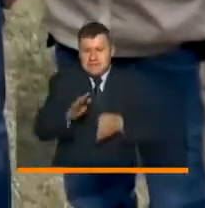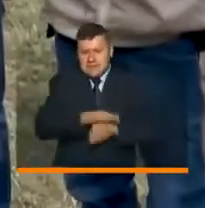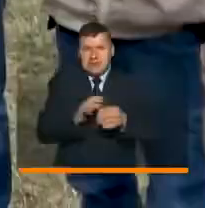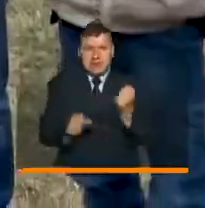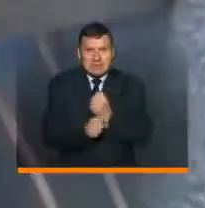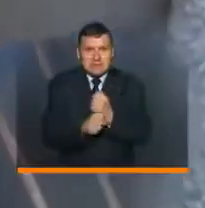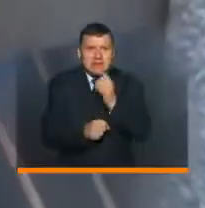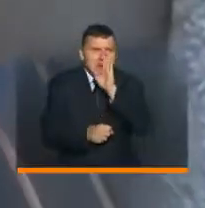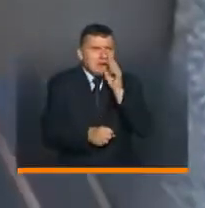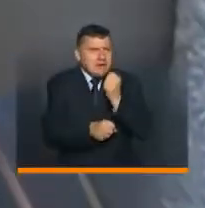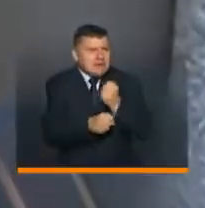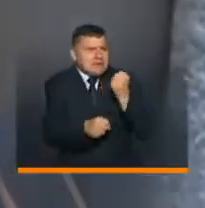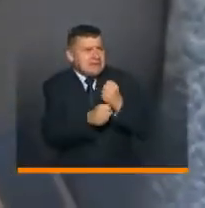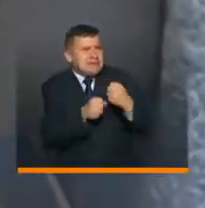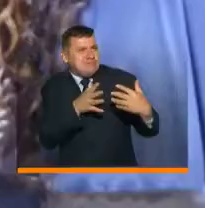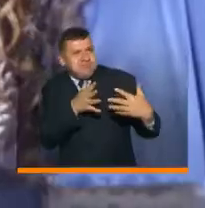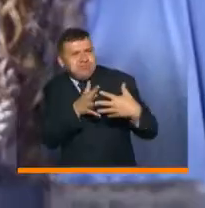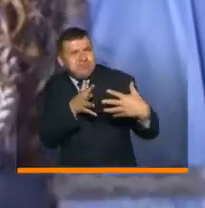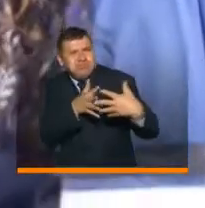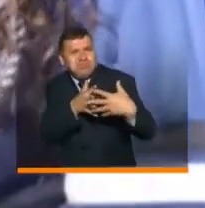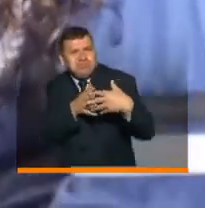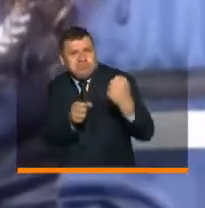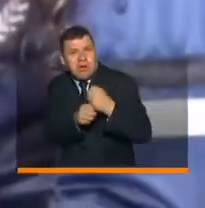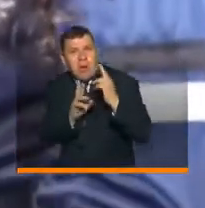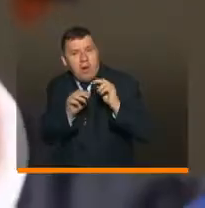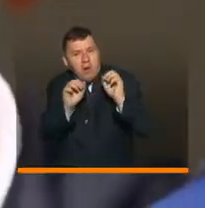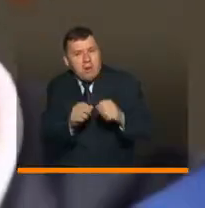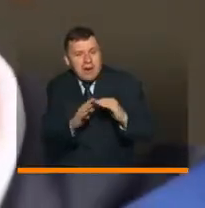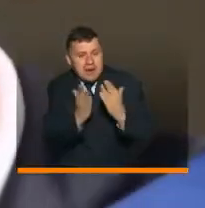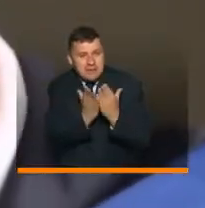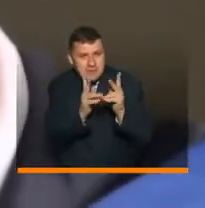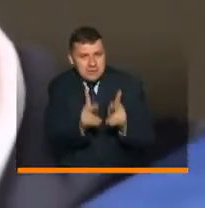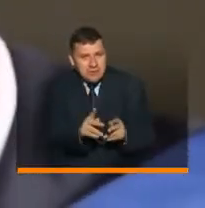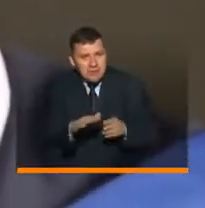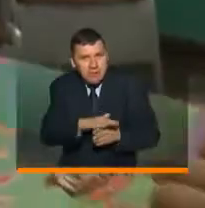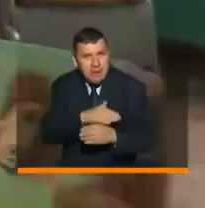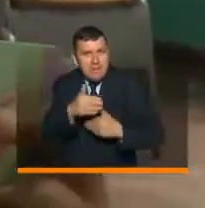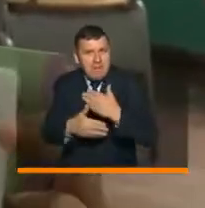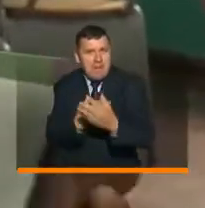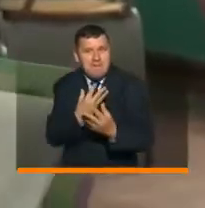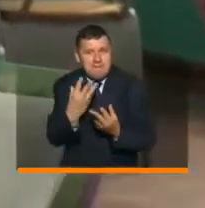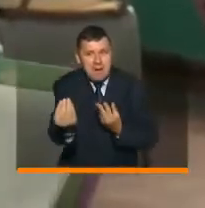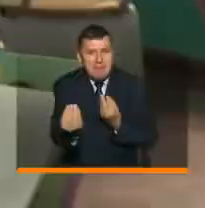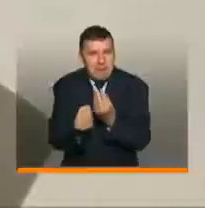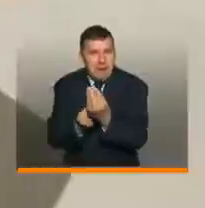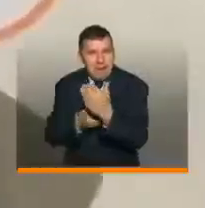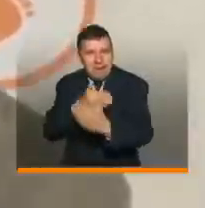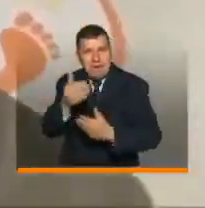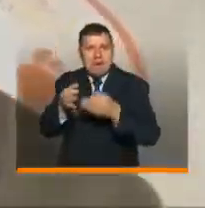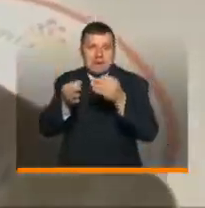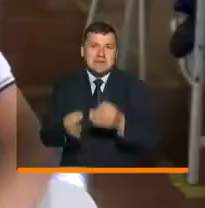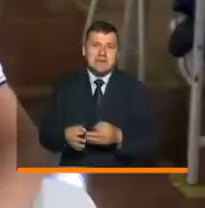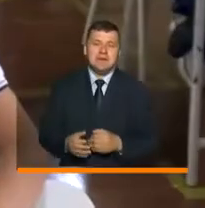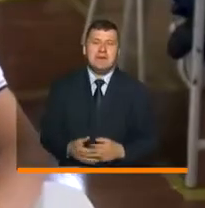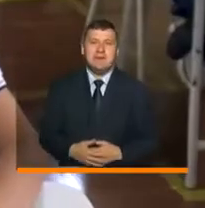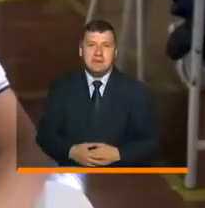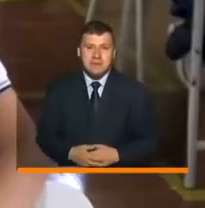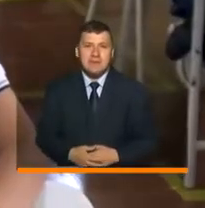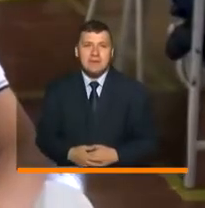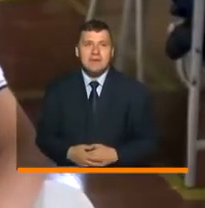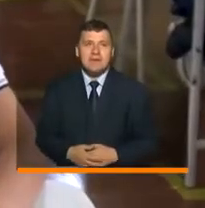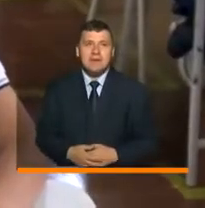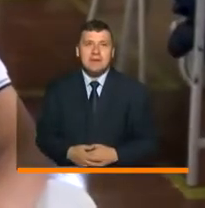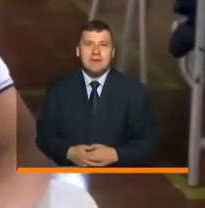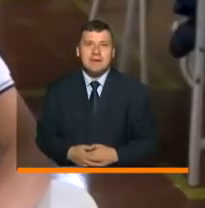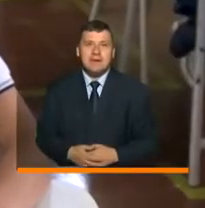con los territorios, haciendo posible el retorno de los estudiantes de manera gradual, progresiva y segura. ¡No quiero un